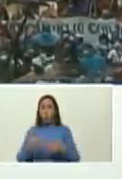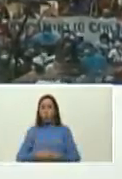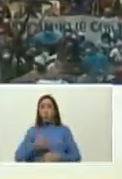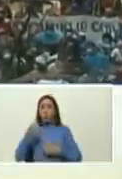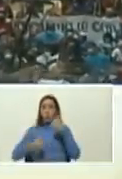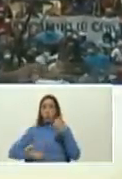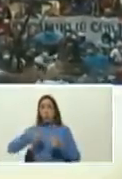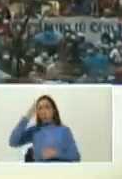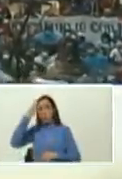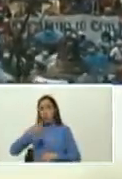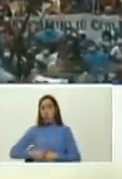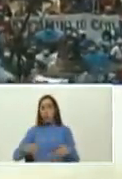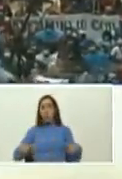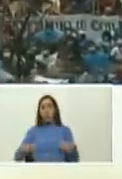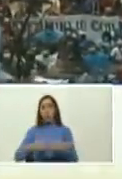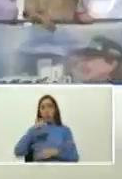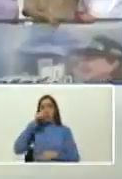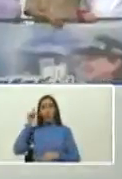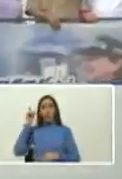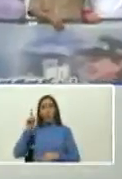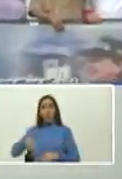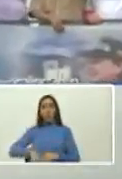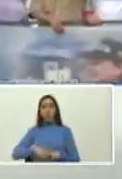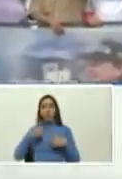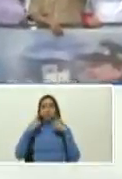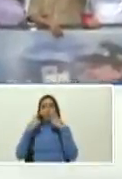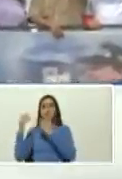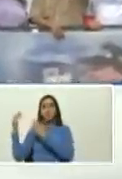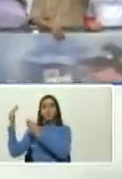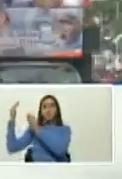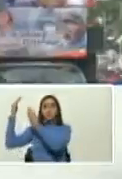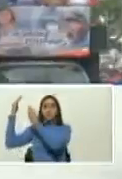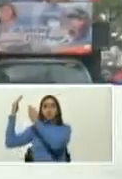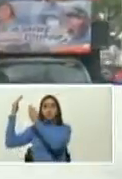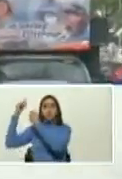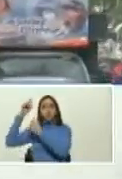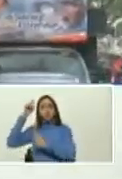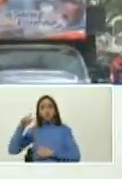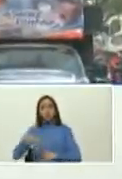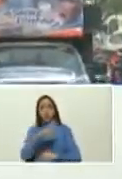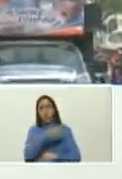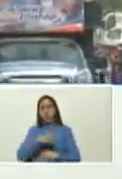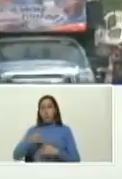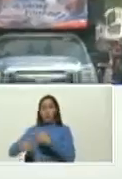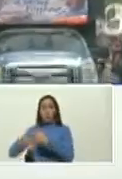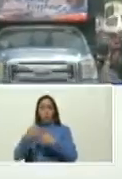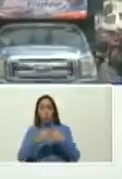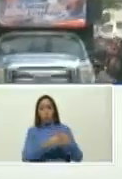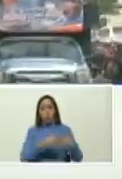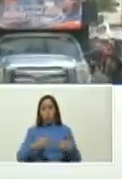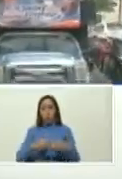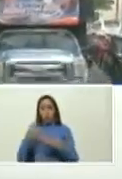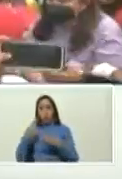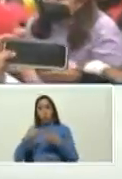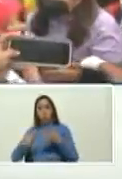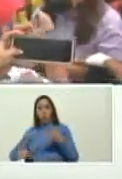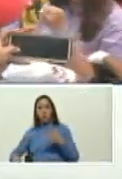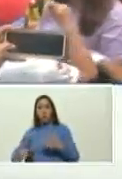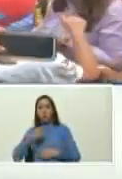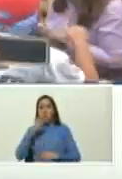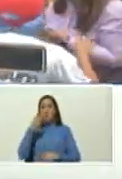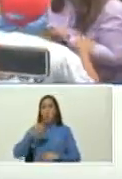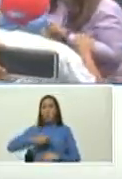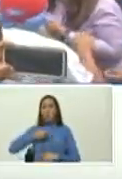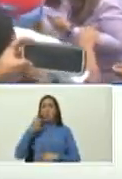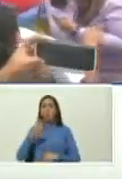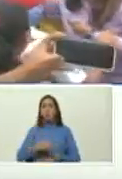gran polo patriótico ahí están los candidatos de la alianza democrática de acción democrática de